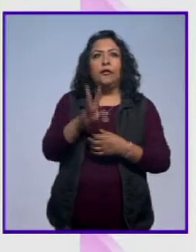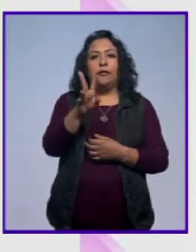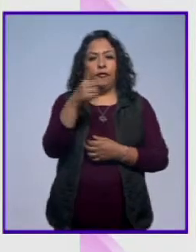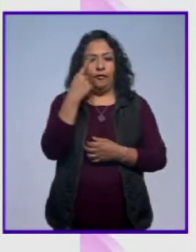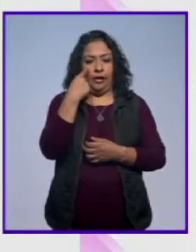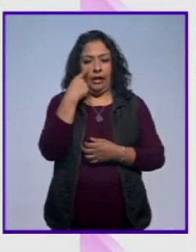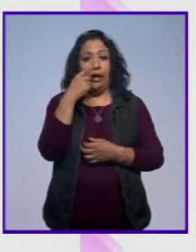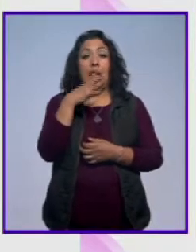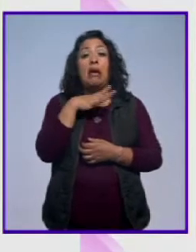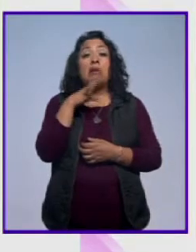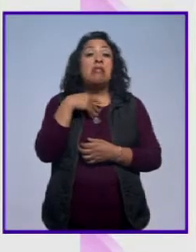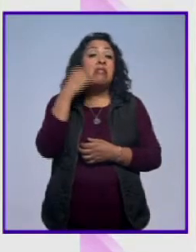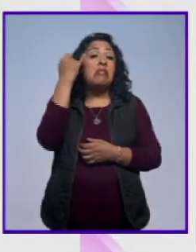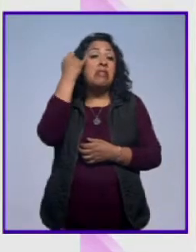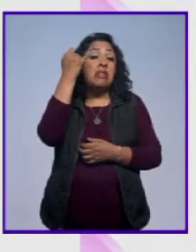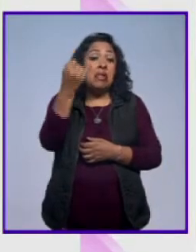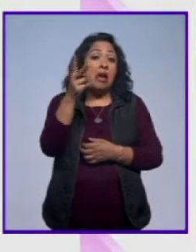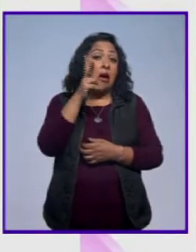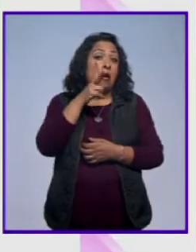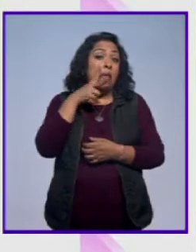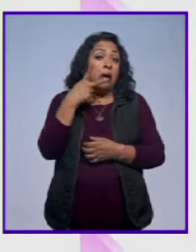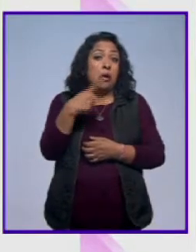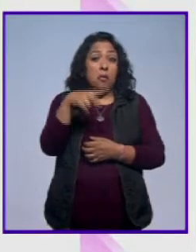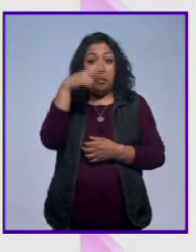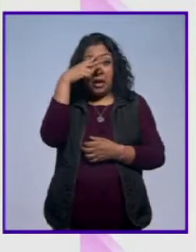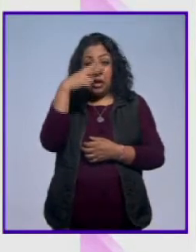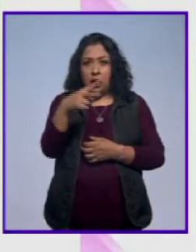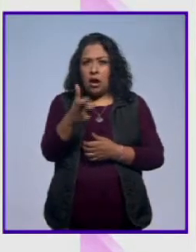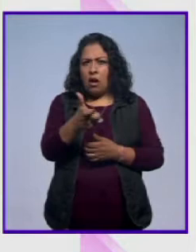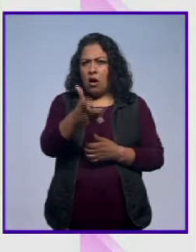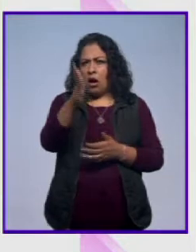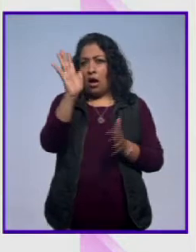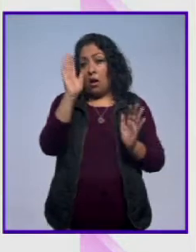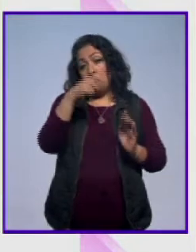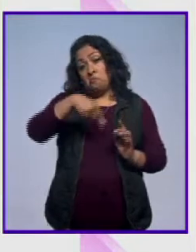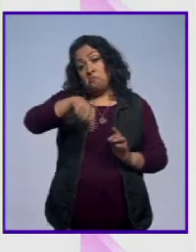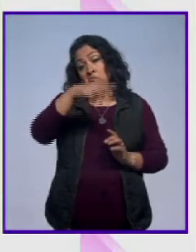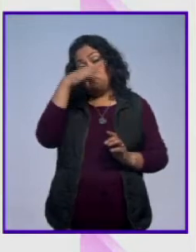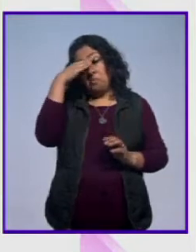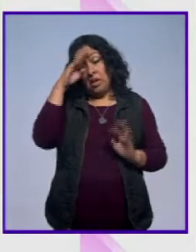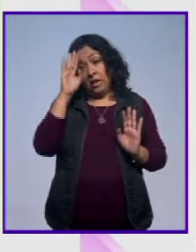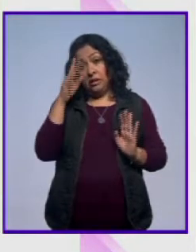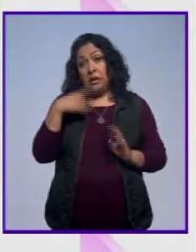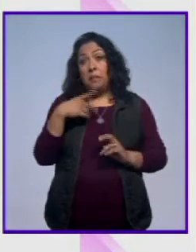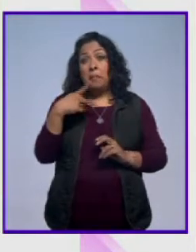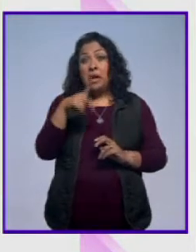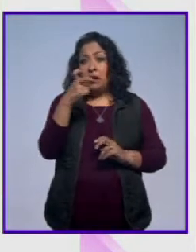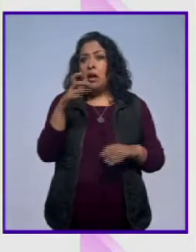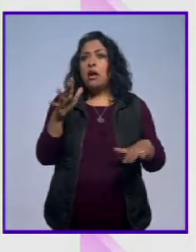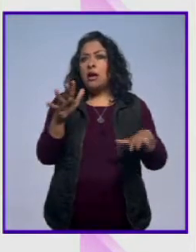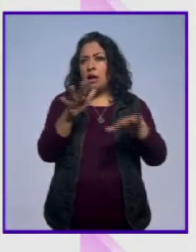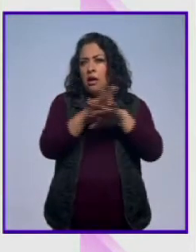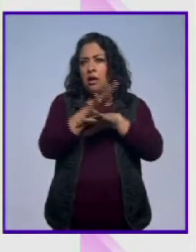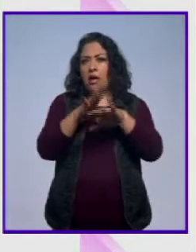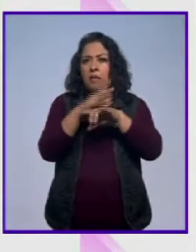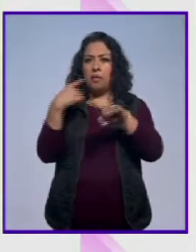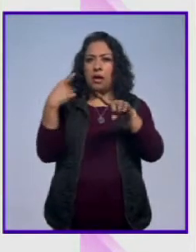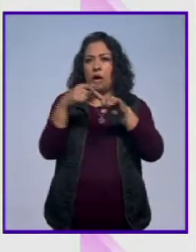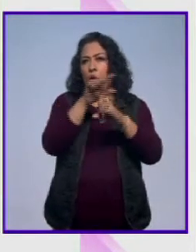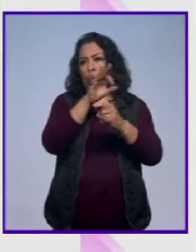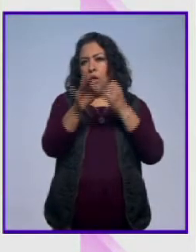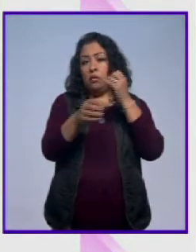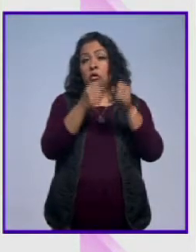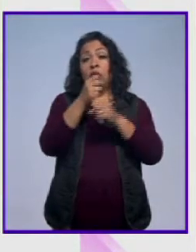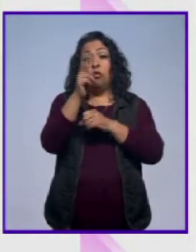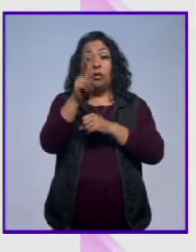creencia de que el vino mexicano es muy caro. Sin embargo, esto está cambiando en los últimos años y la